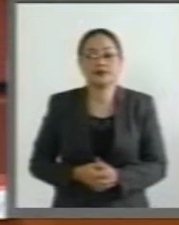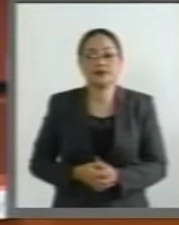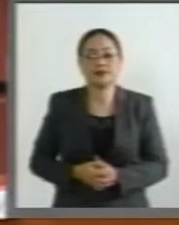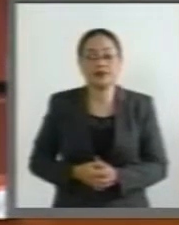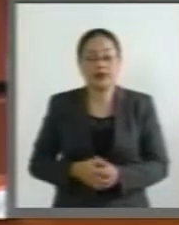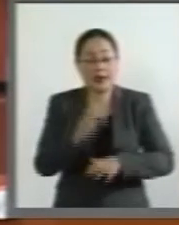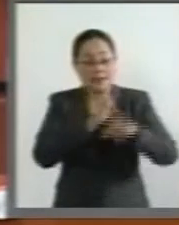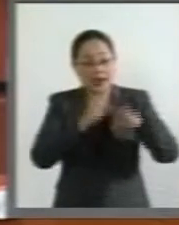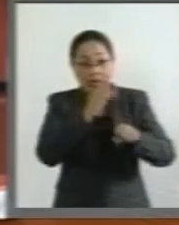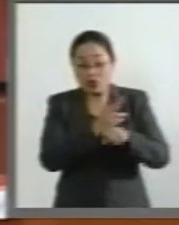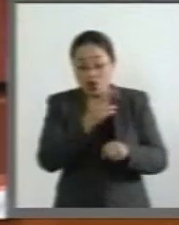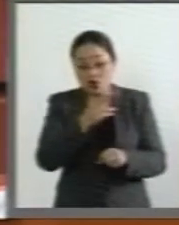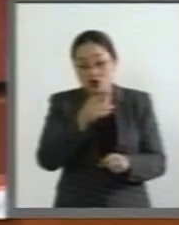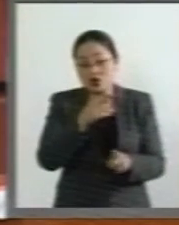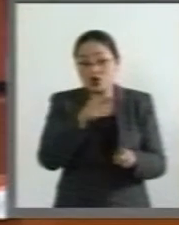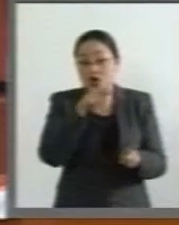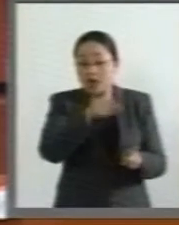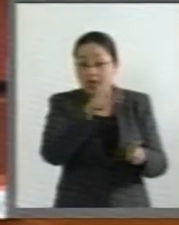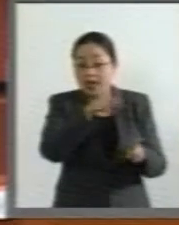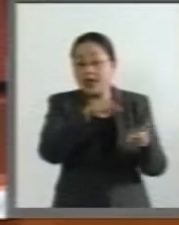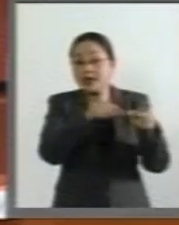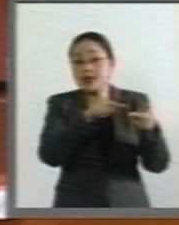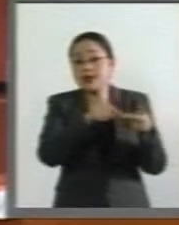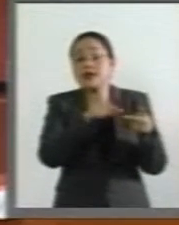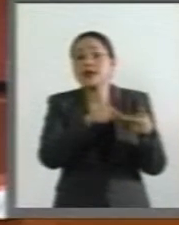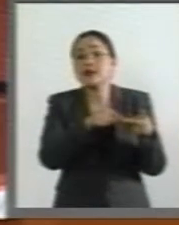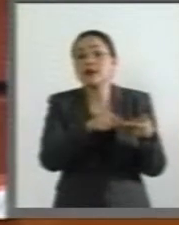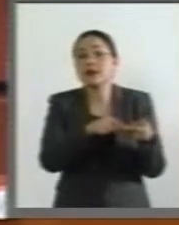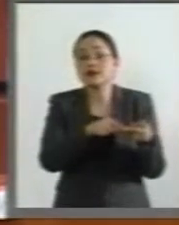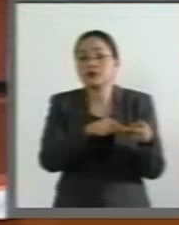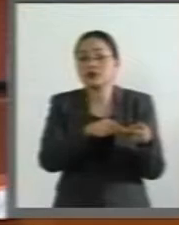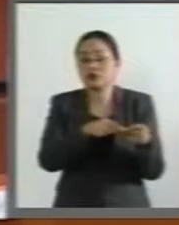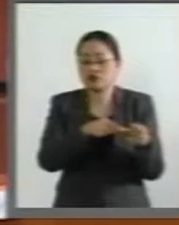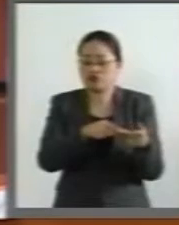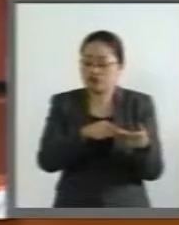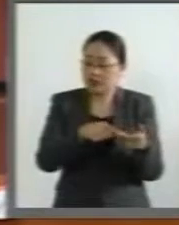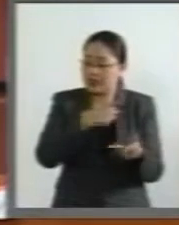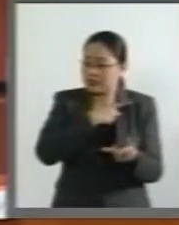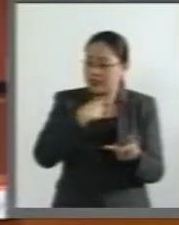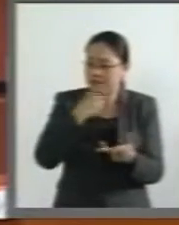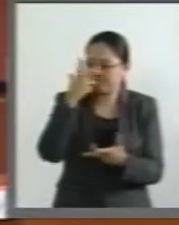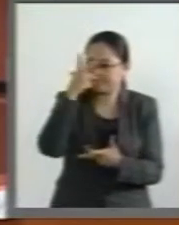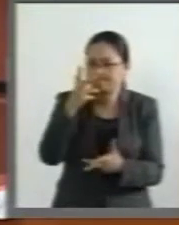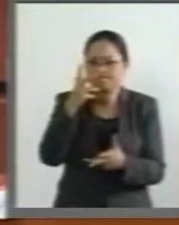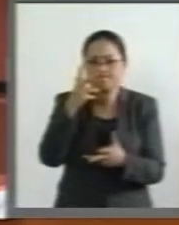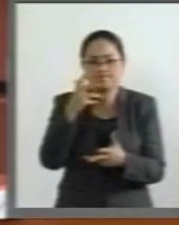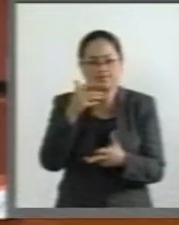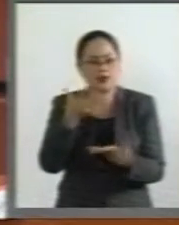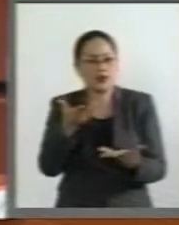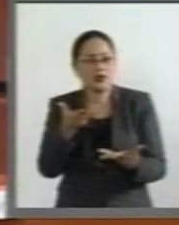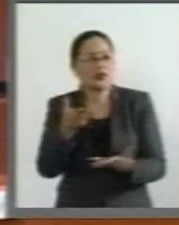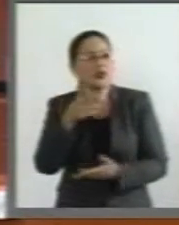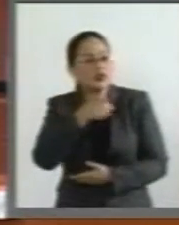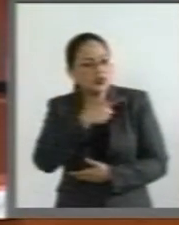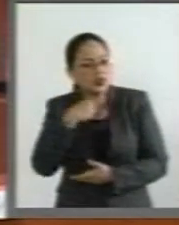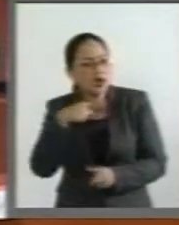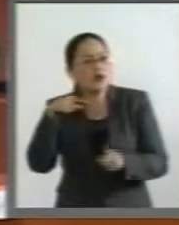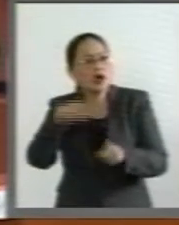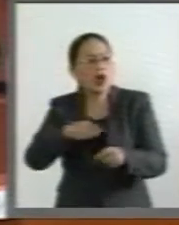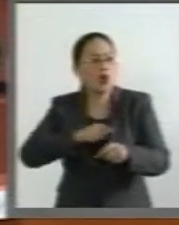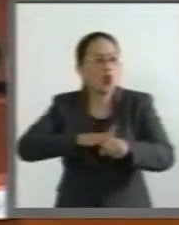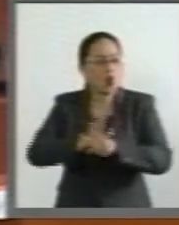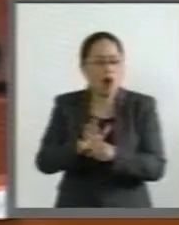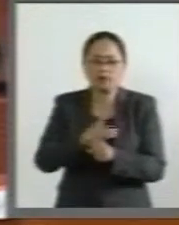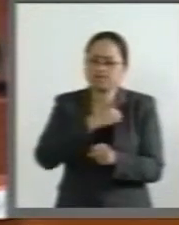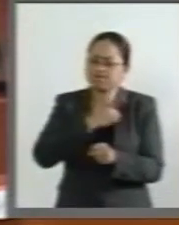El embajador, el embajador no sólo tiene que ser firme, tiene que ser un hombre que garantice